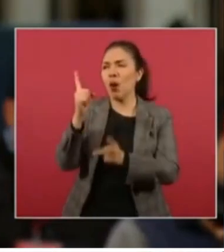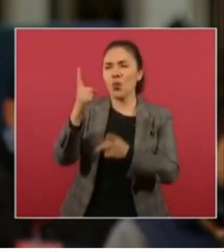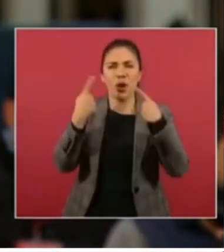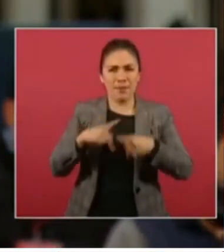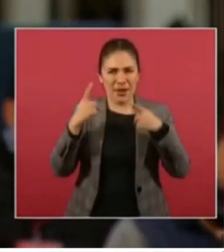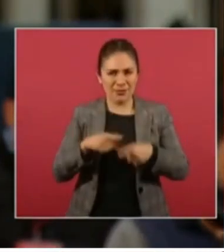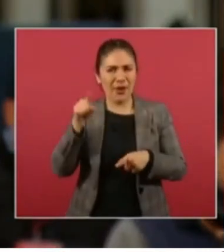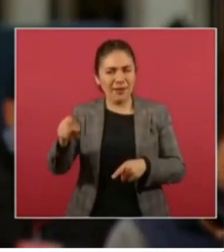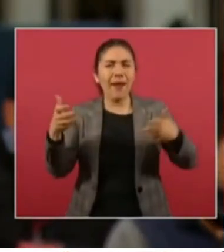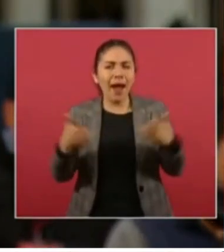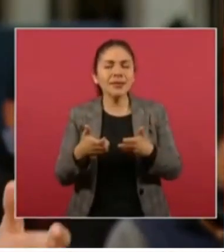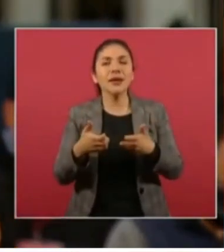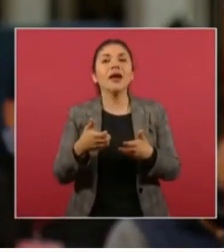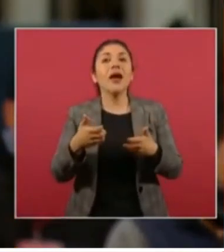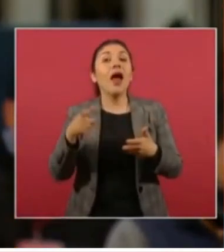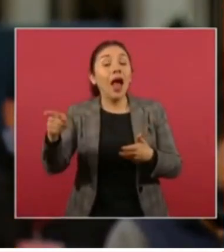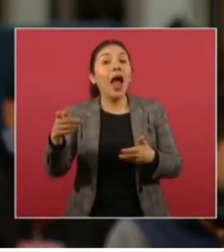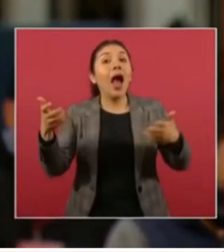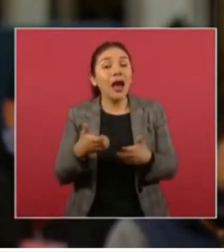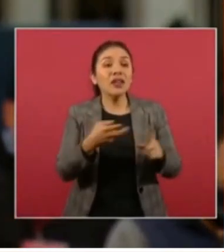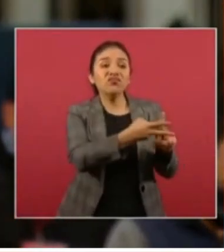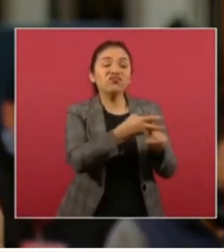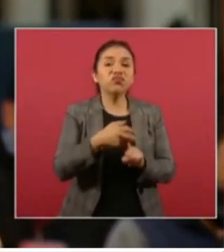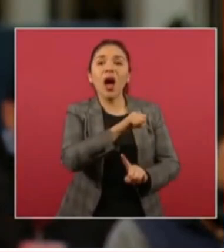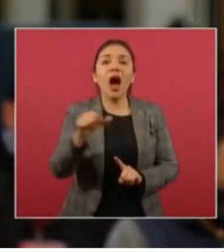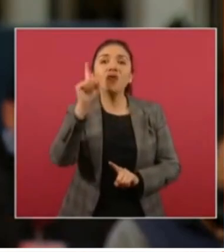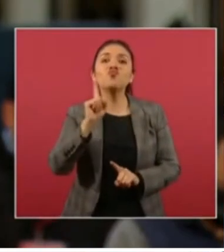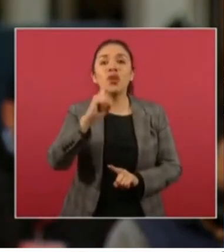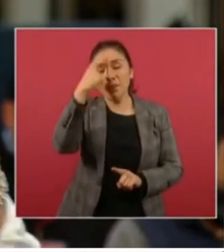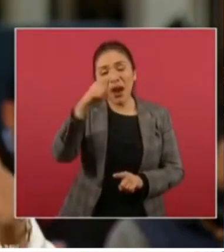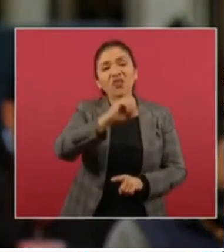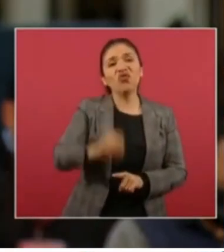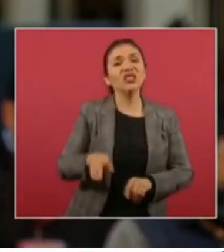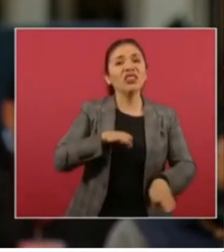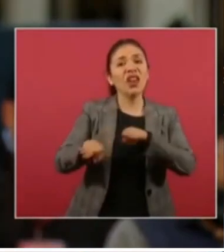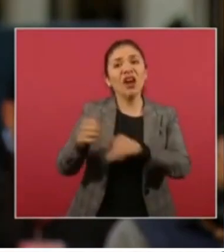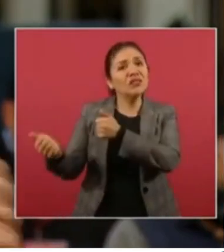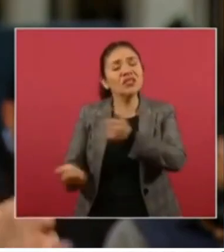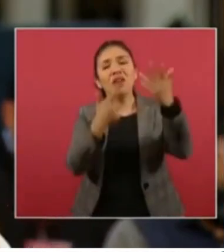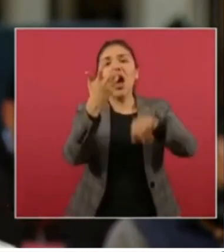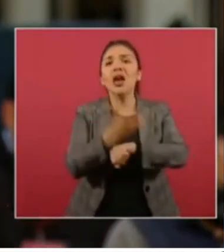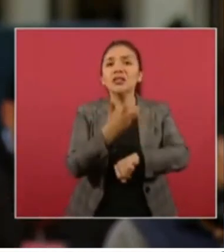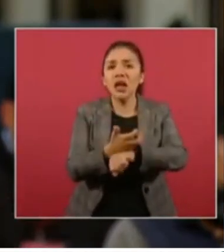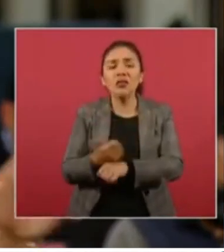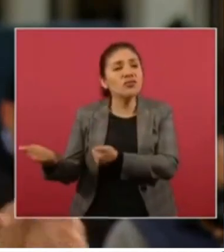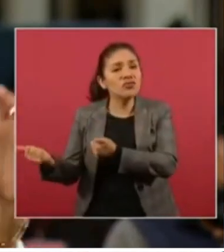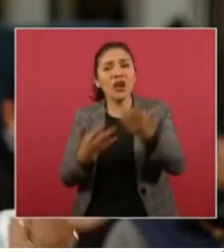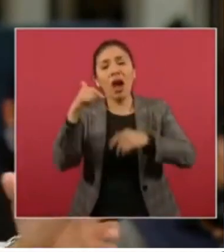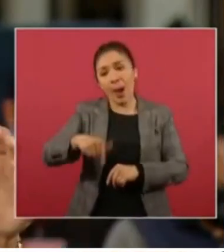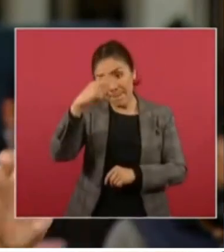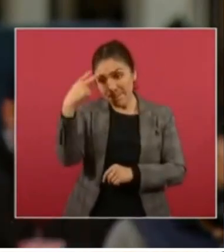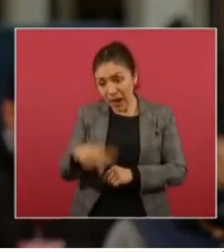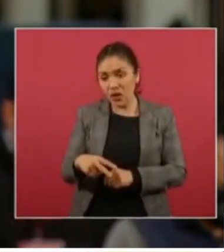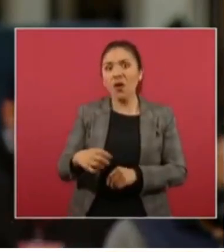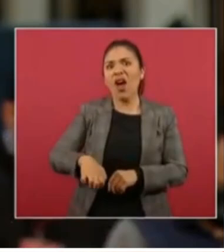dedica explícitamente a la trata de mujeres. Trafican a mujeres a Estados Unidos, tratan a mujeres en México, mujeres entre